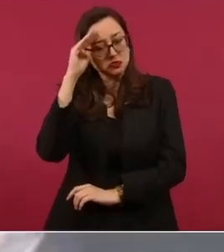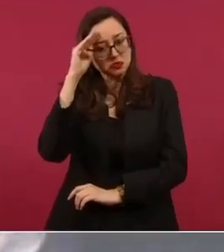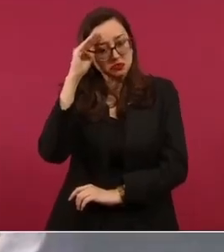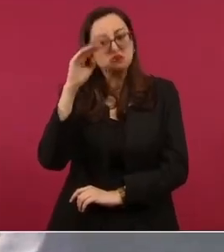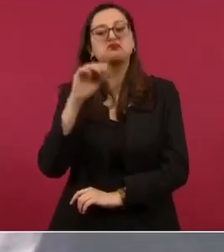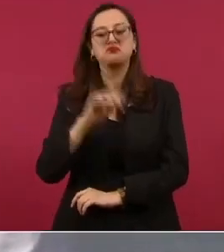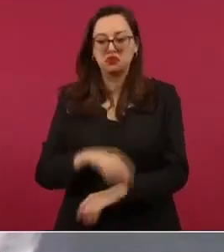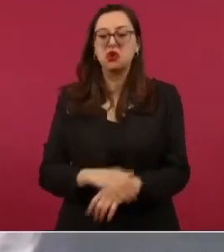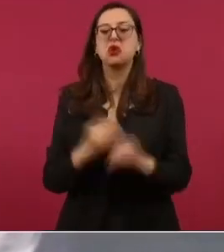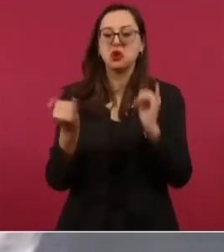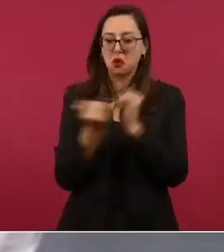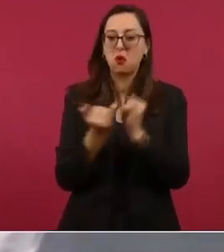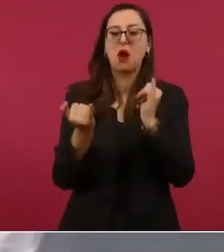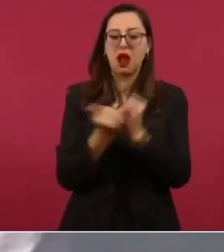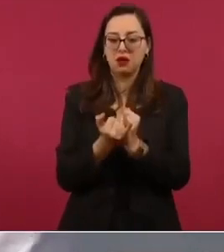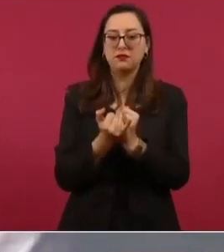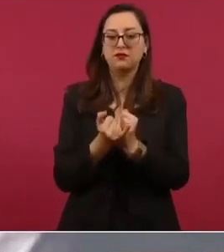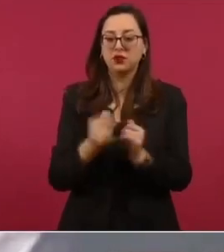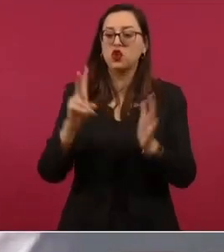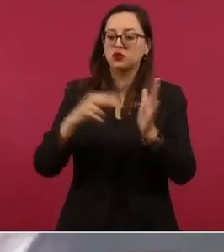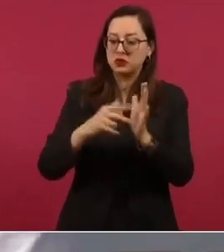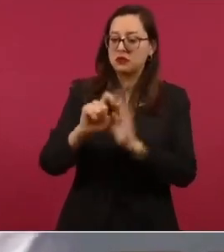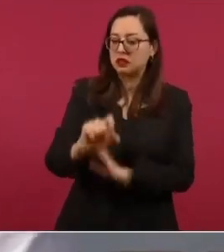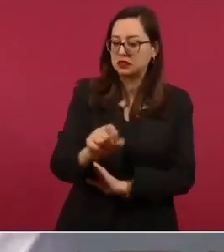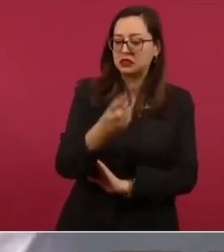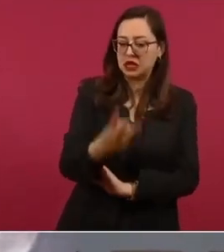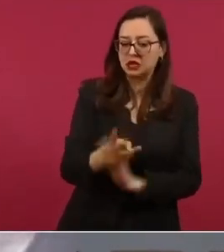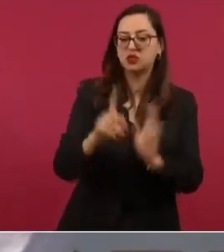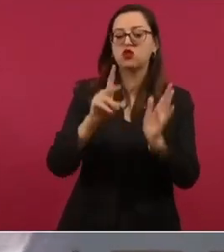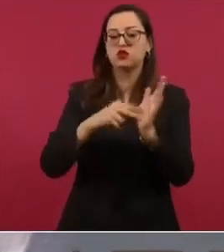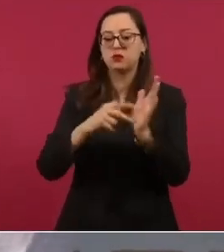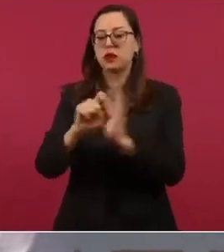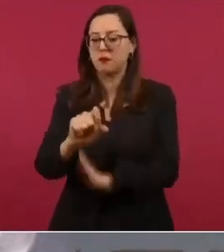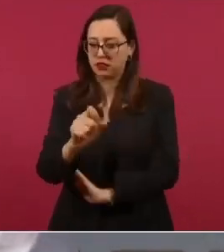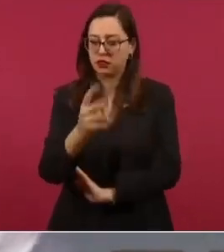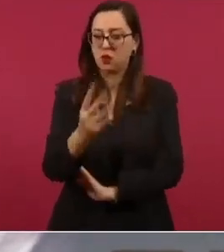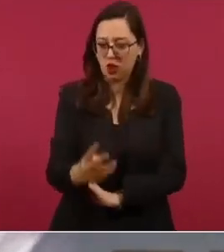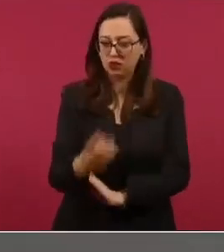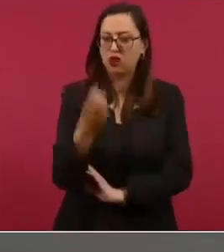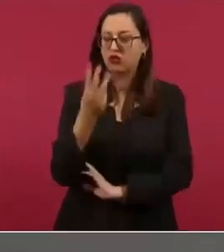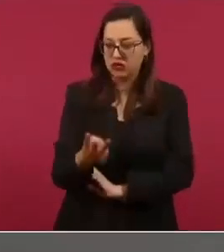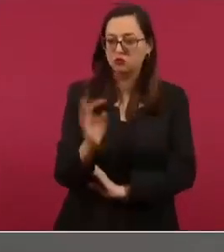y dos mil veinti dos mil veintitrés y dos mil veinticuatro